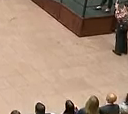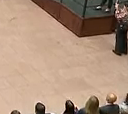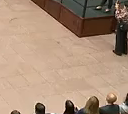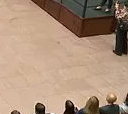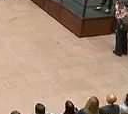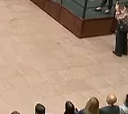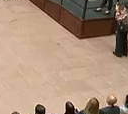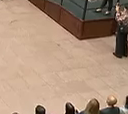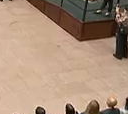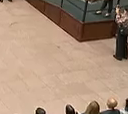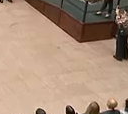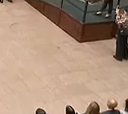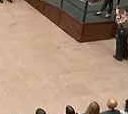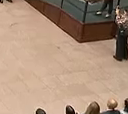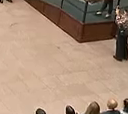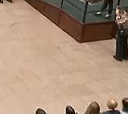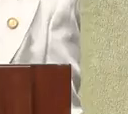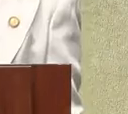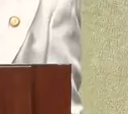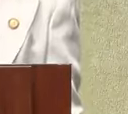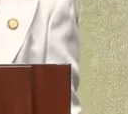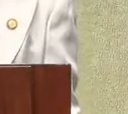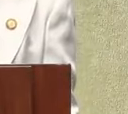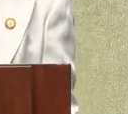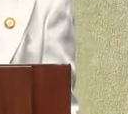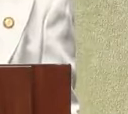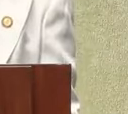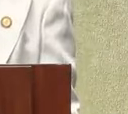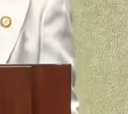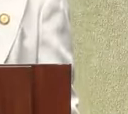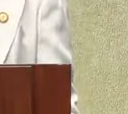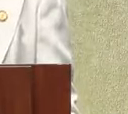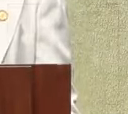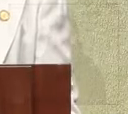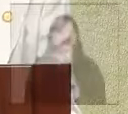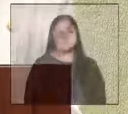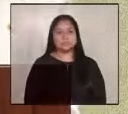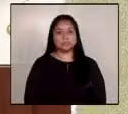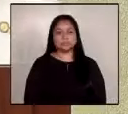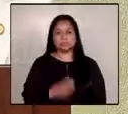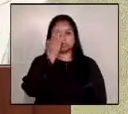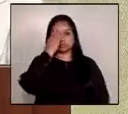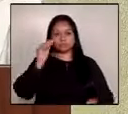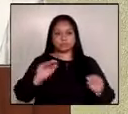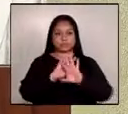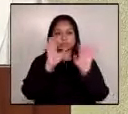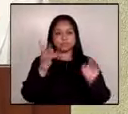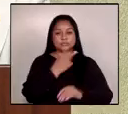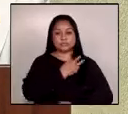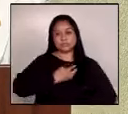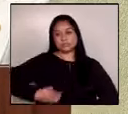buenos días señor presidente señora vicepresidenta